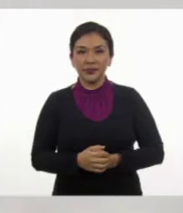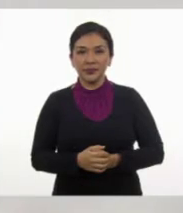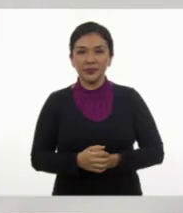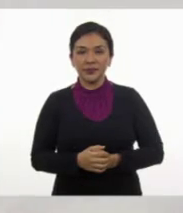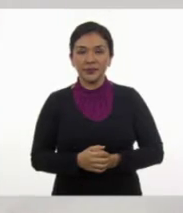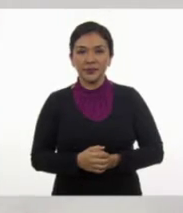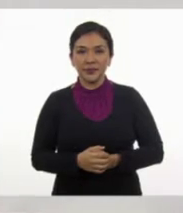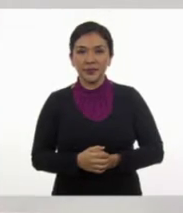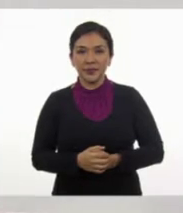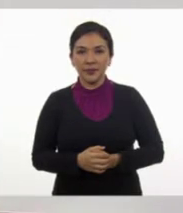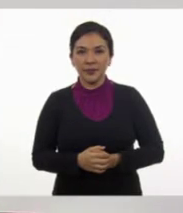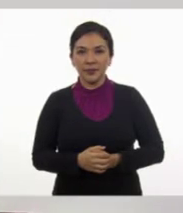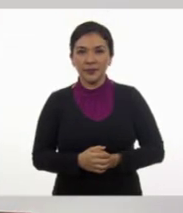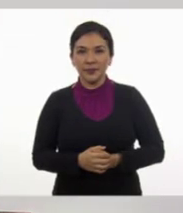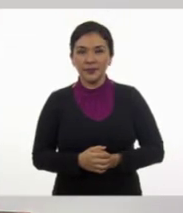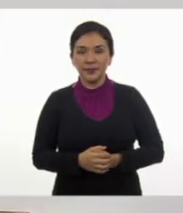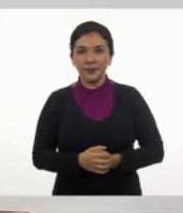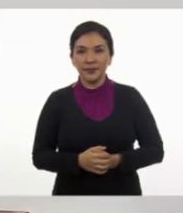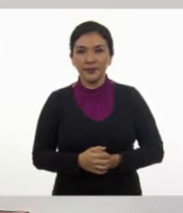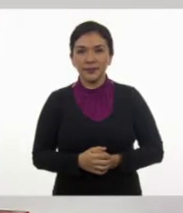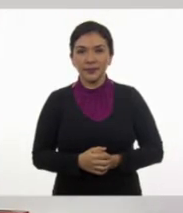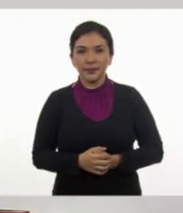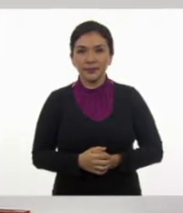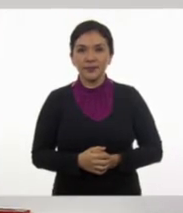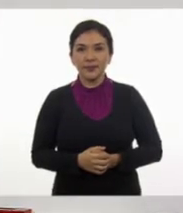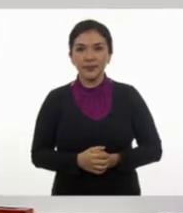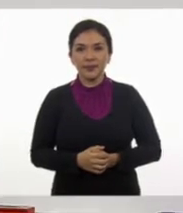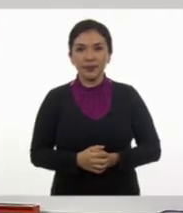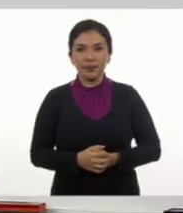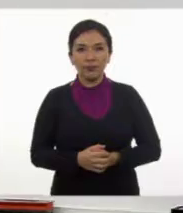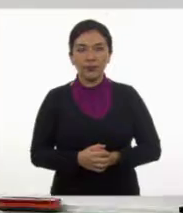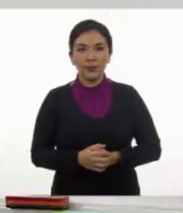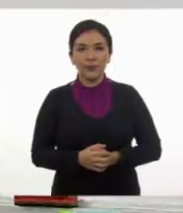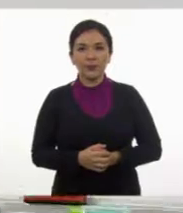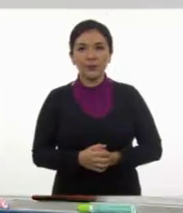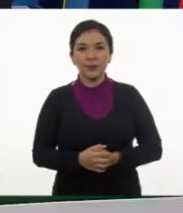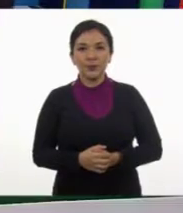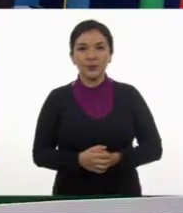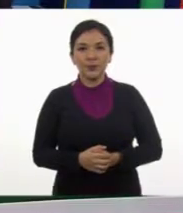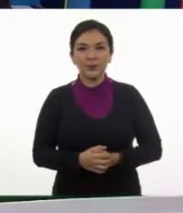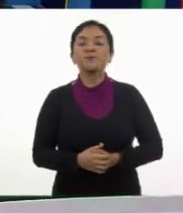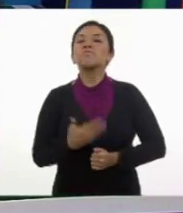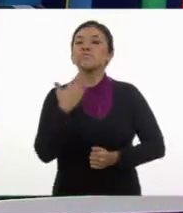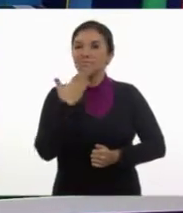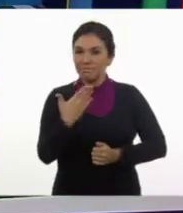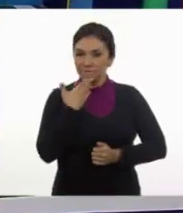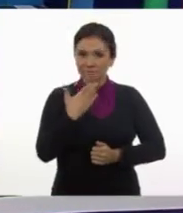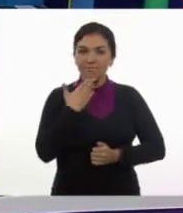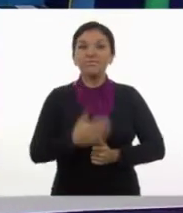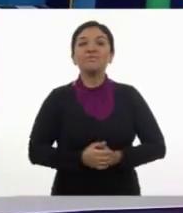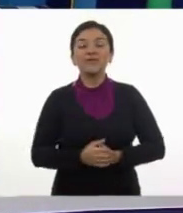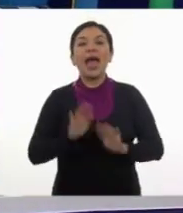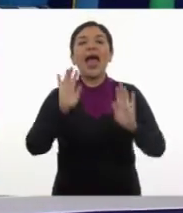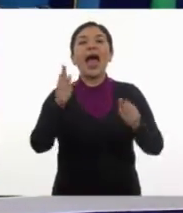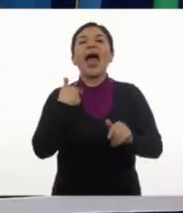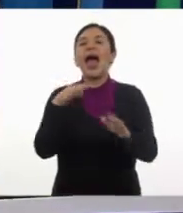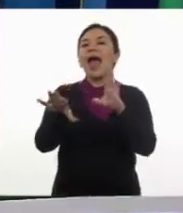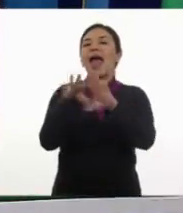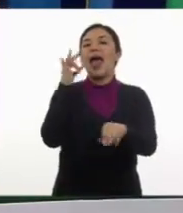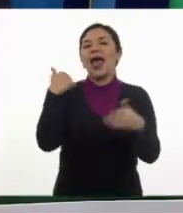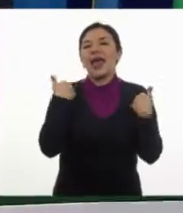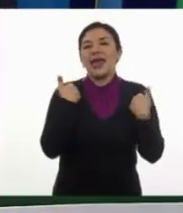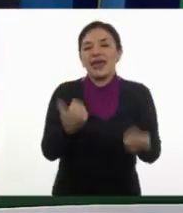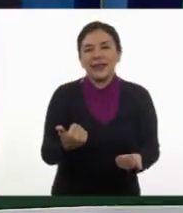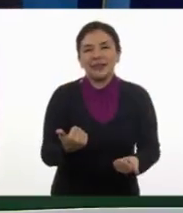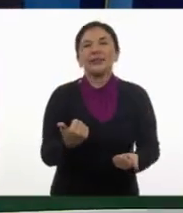meses. Correcto. Oh, ya entendí. Entonces,